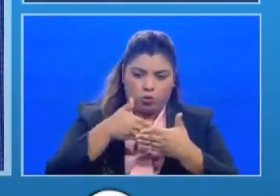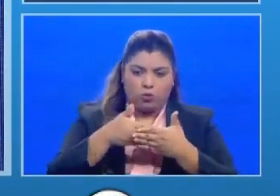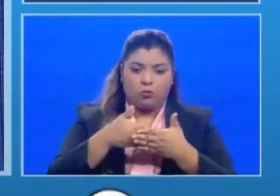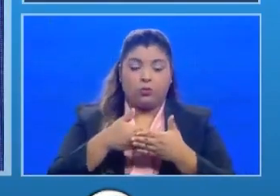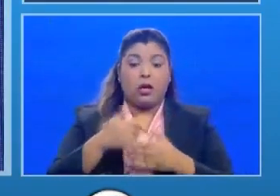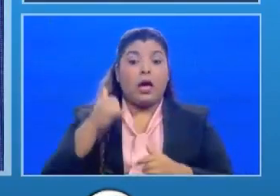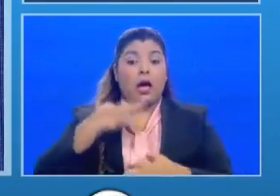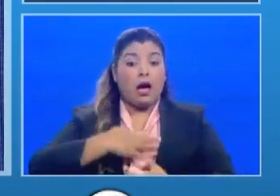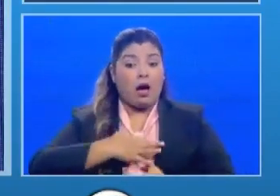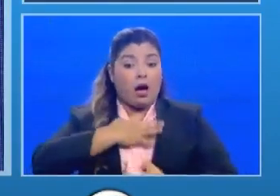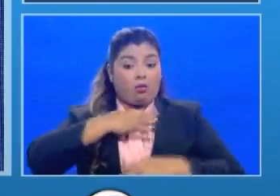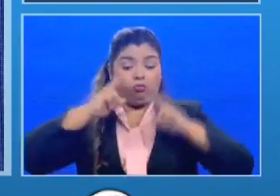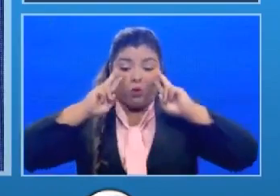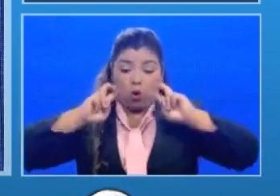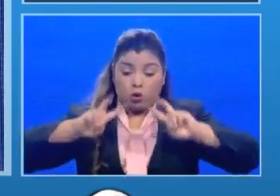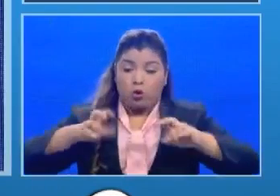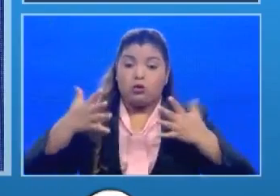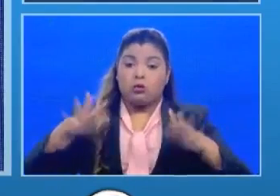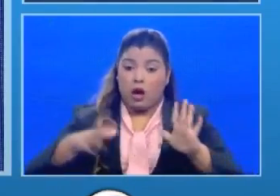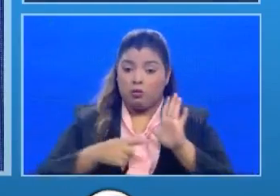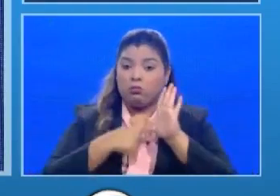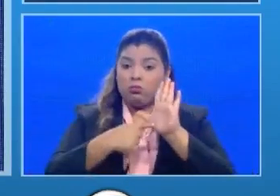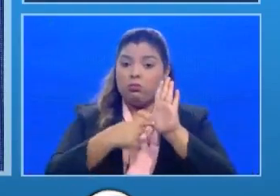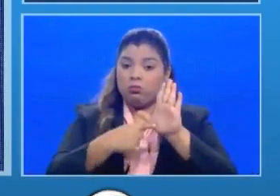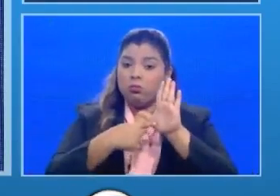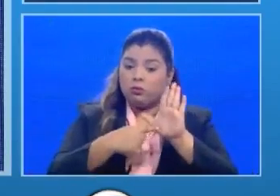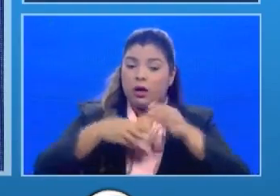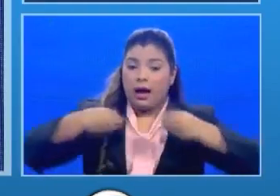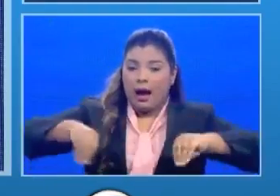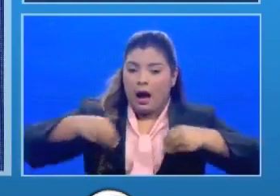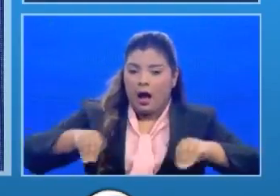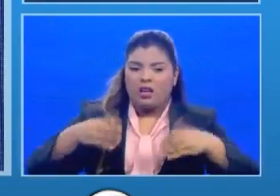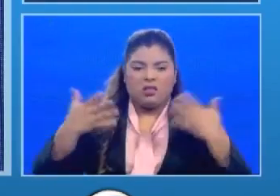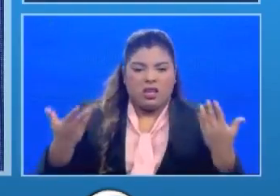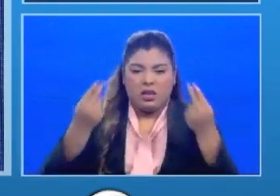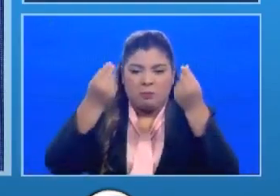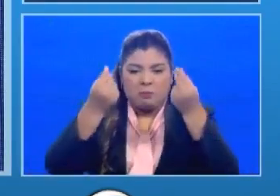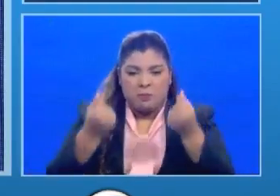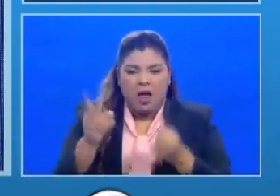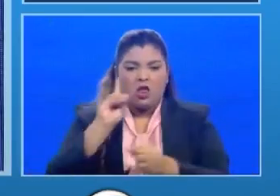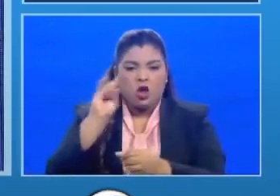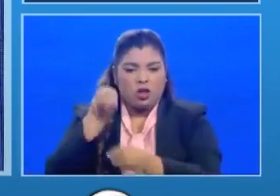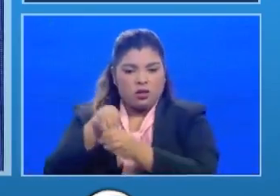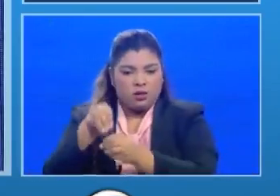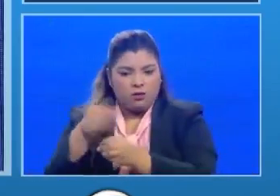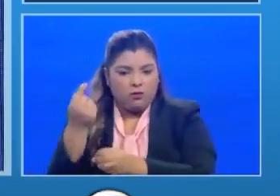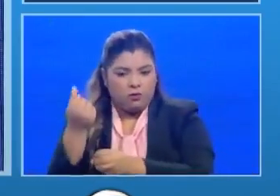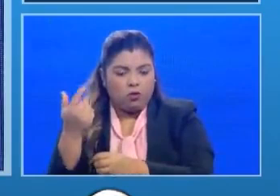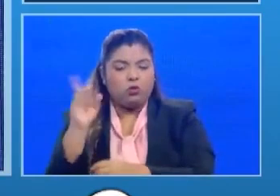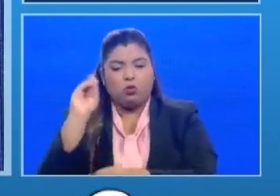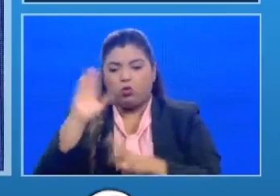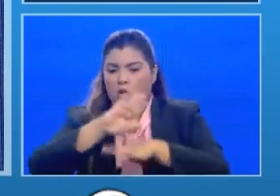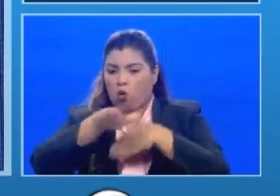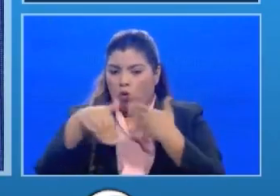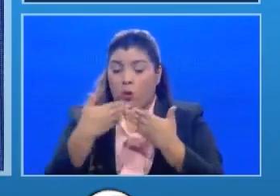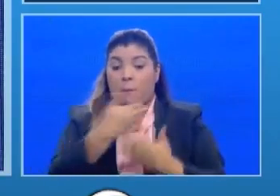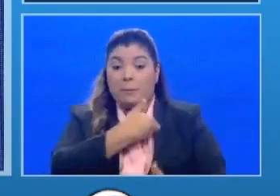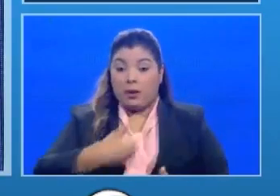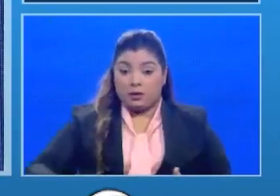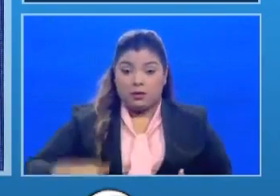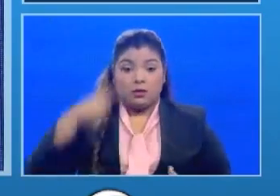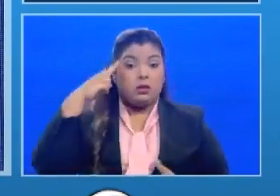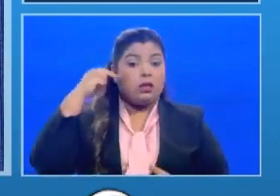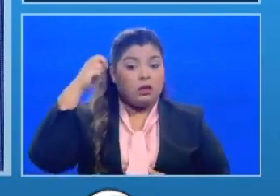auditorías que hemos presentado desde el punto de vista administrativo y así mismo el señor presidente ha indicado que se va a llevar